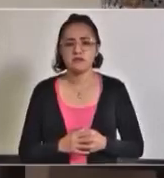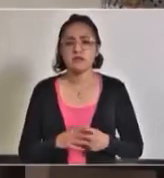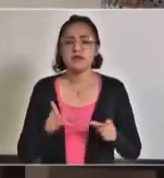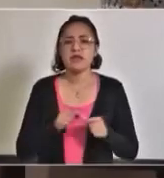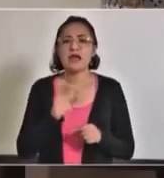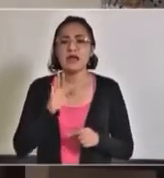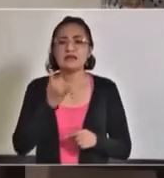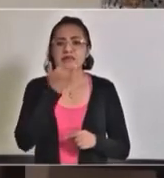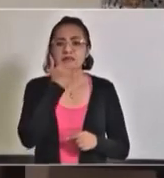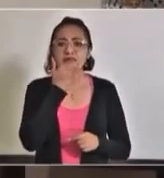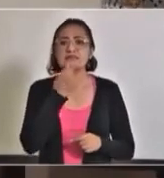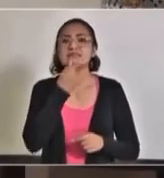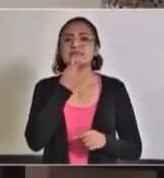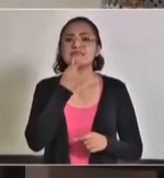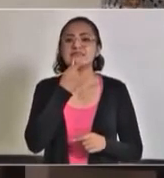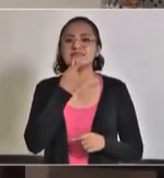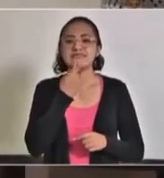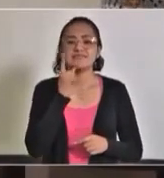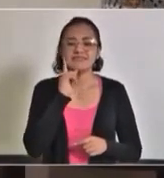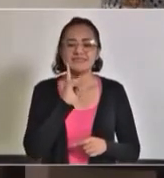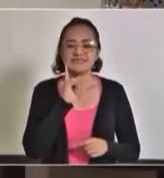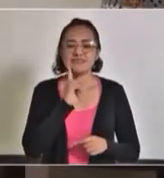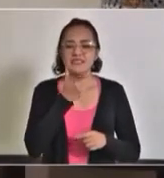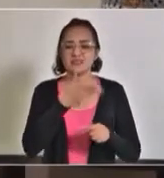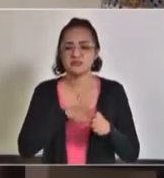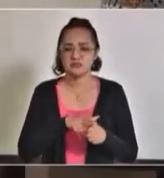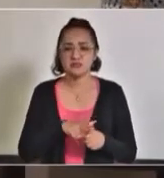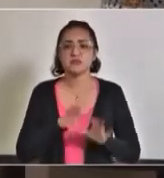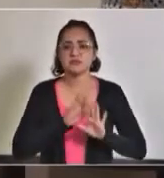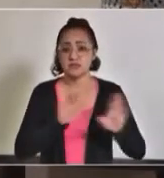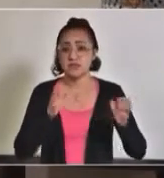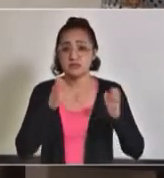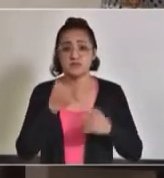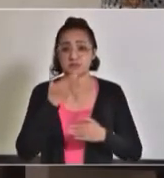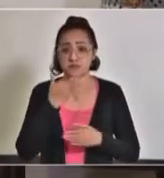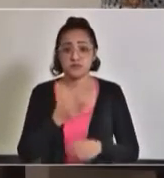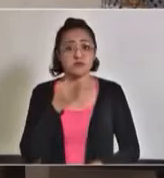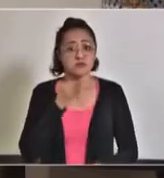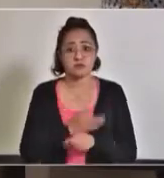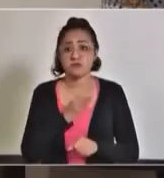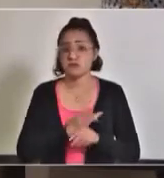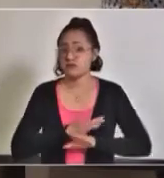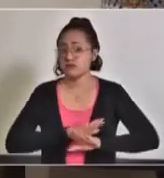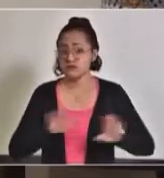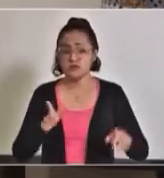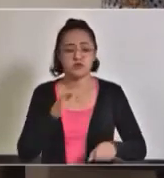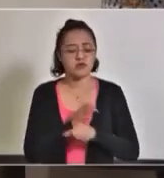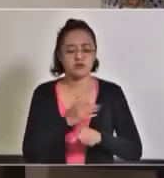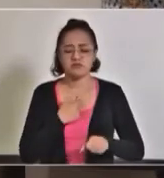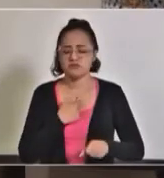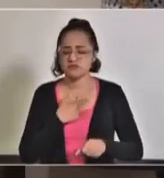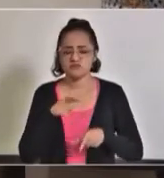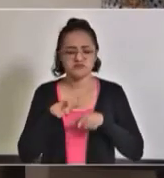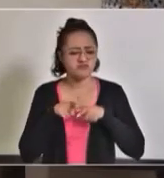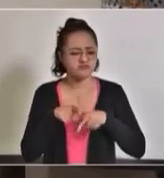Sí, mira, ya está mejor, ya está mejor, le estamos siguiendo